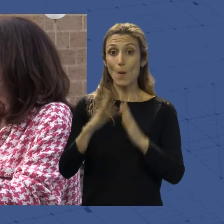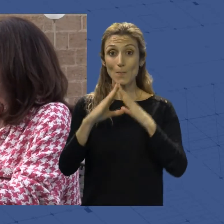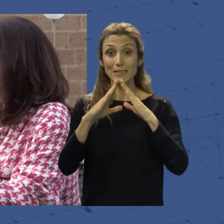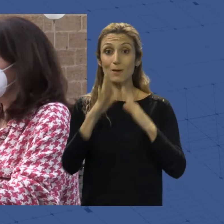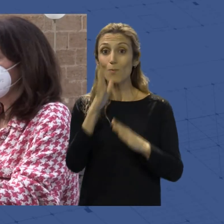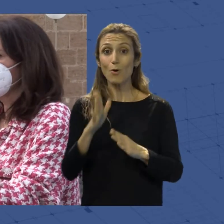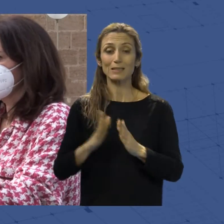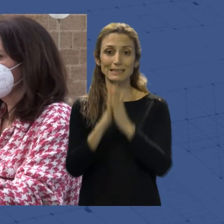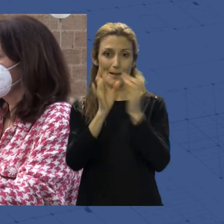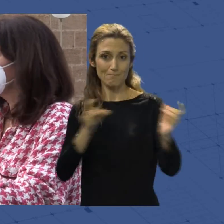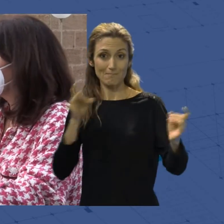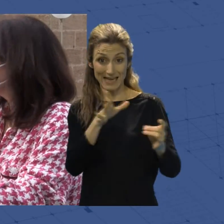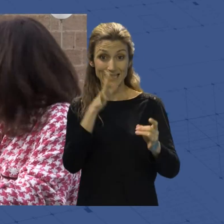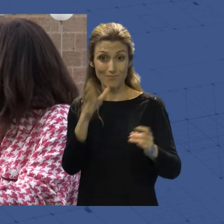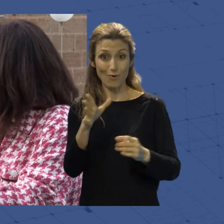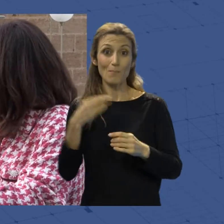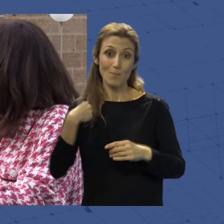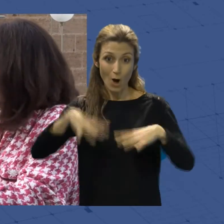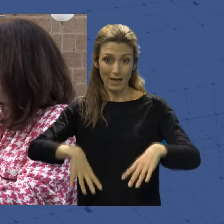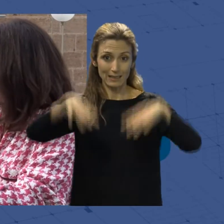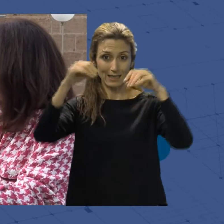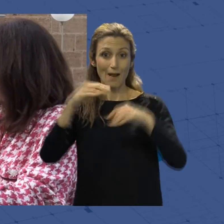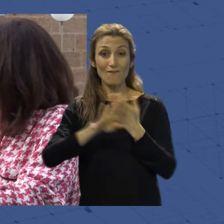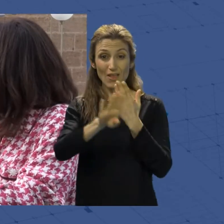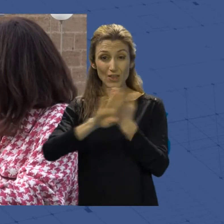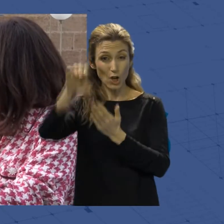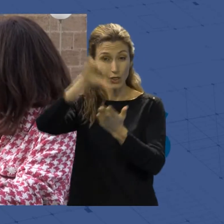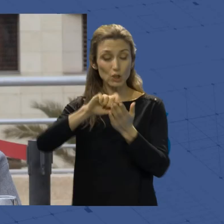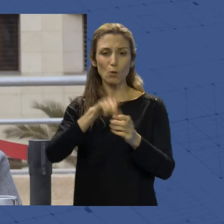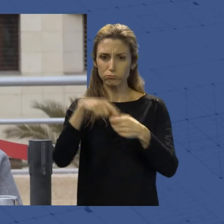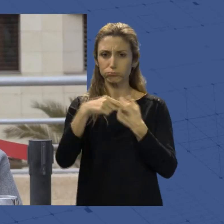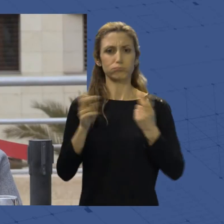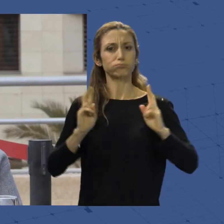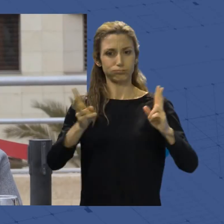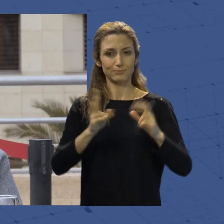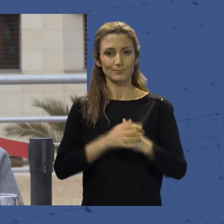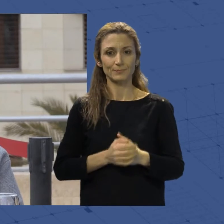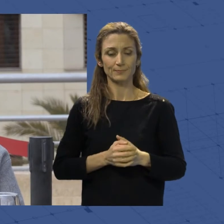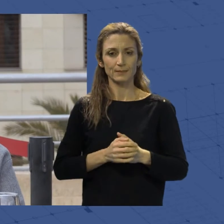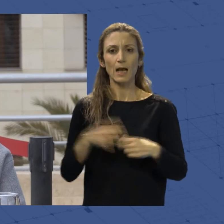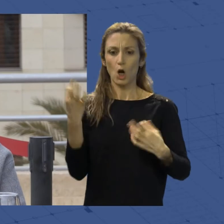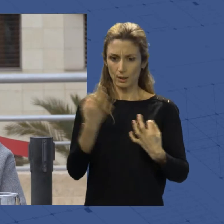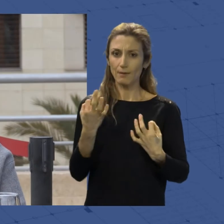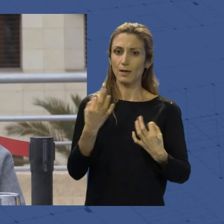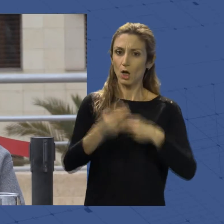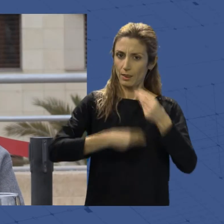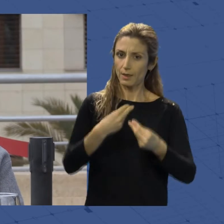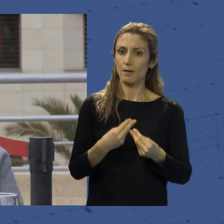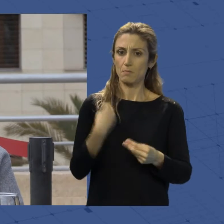San Valentín en la Catedral. Los vecinos del centro participan activamente en estas actividades. Hay que hacer cosas aquí en el centro para que la